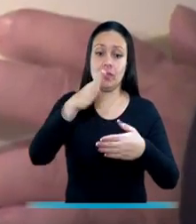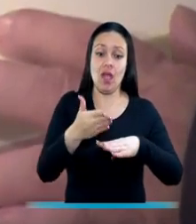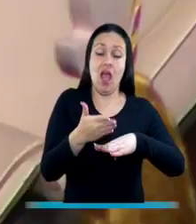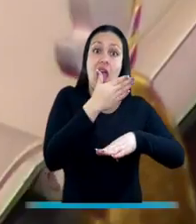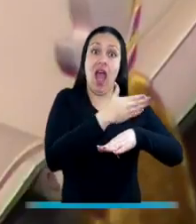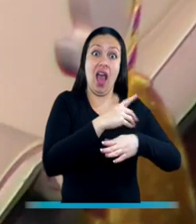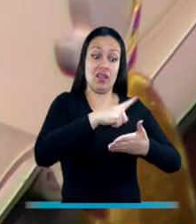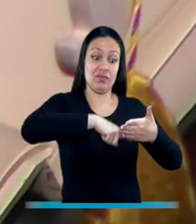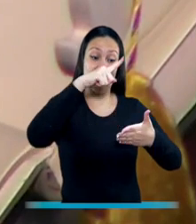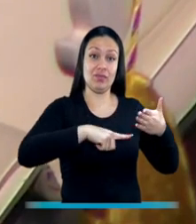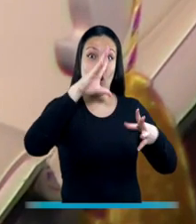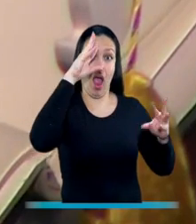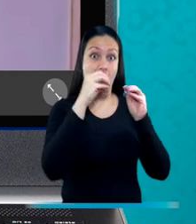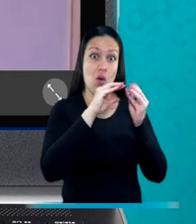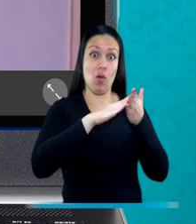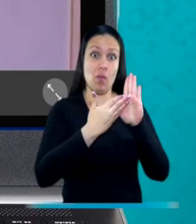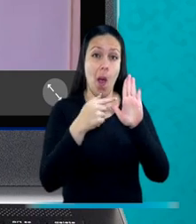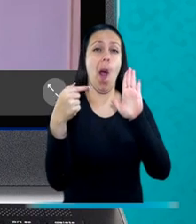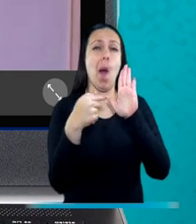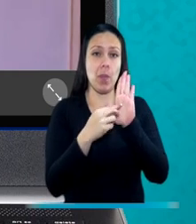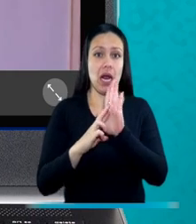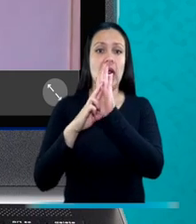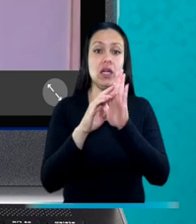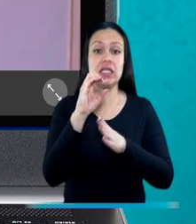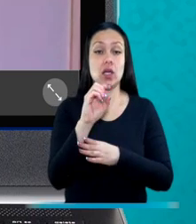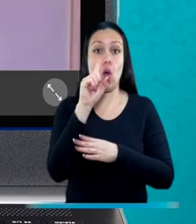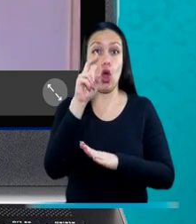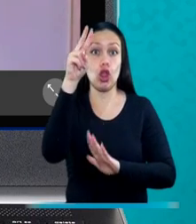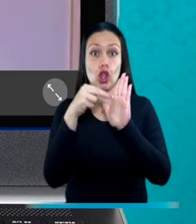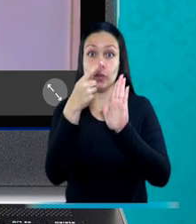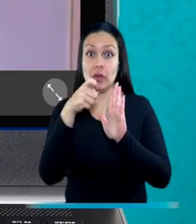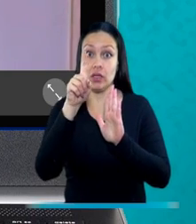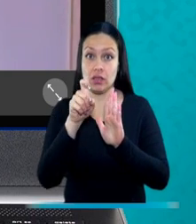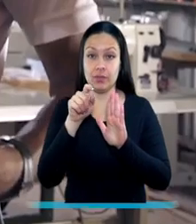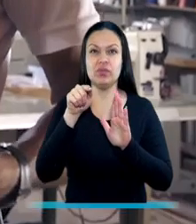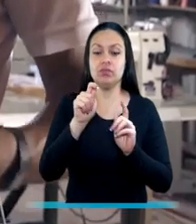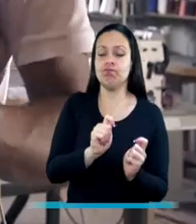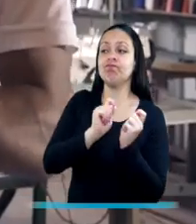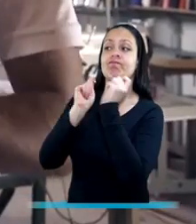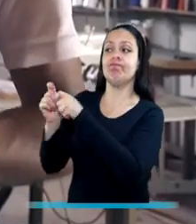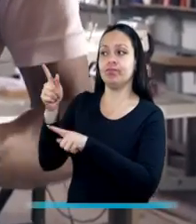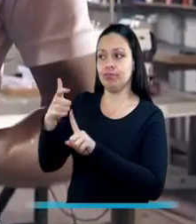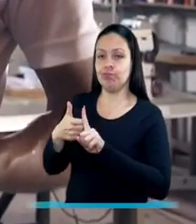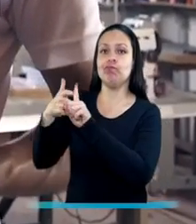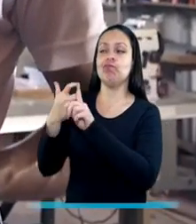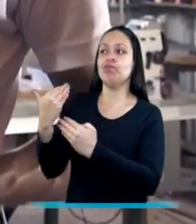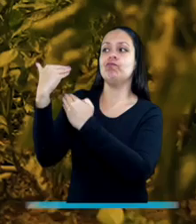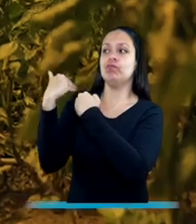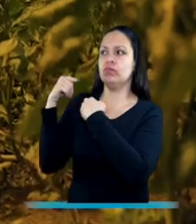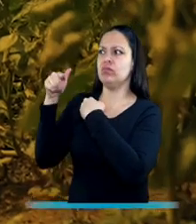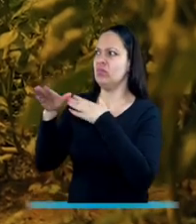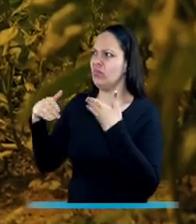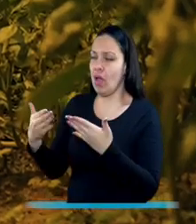Acto Legislativo 01 de 2016, se le asignó a la Procuraduría la tarea de hacer seguimiento a los recursos y al cumplimiento de